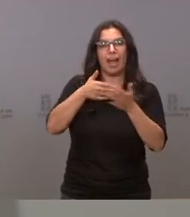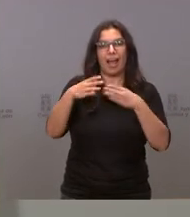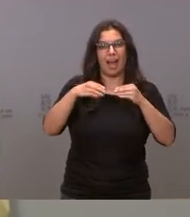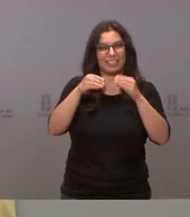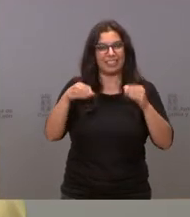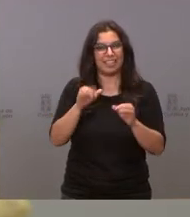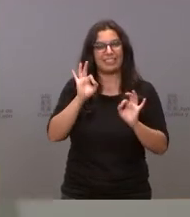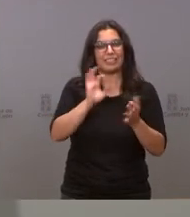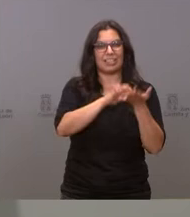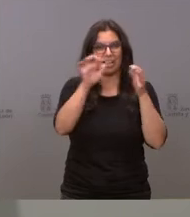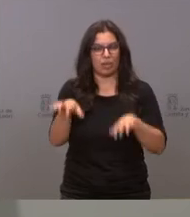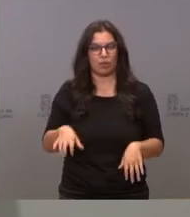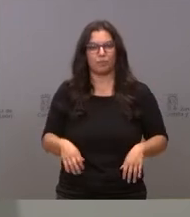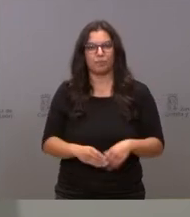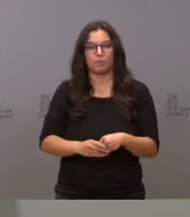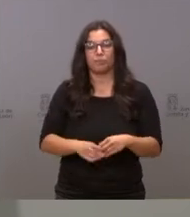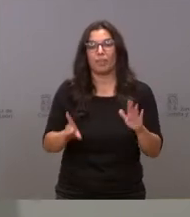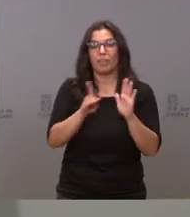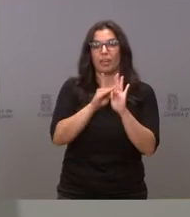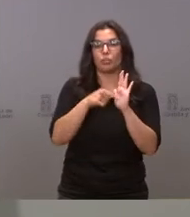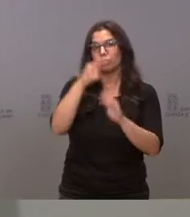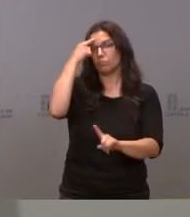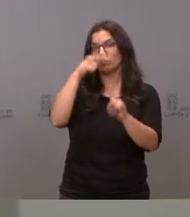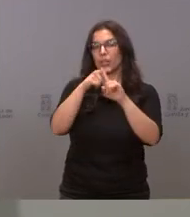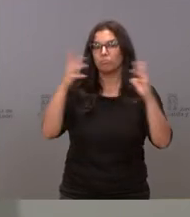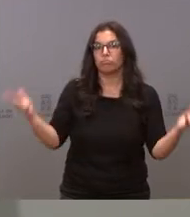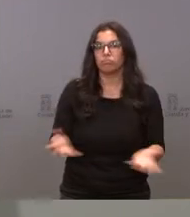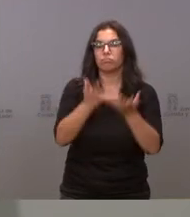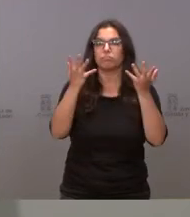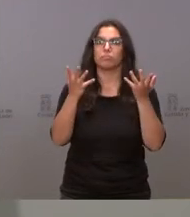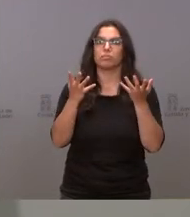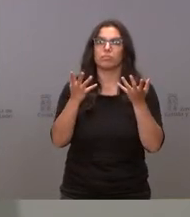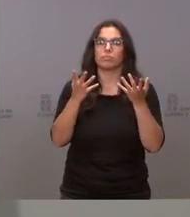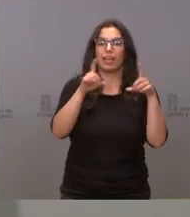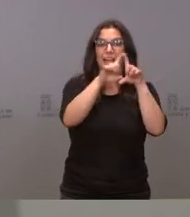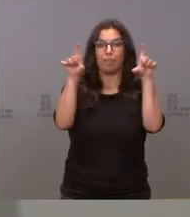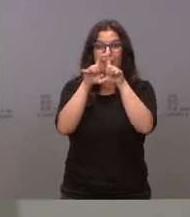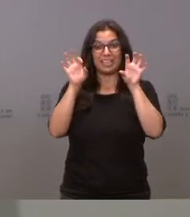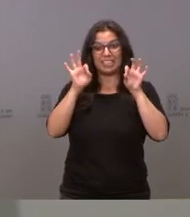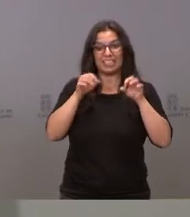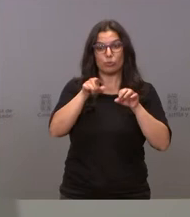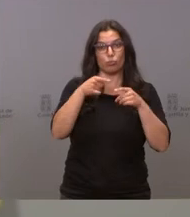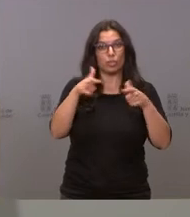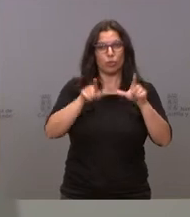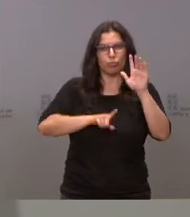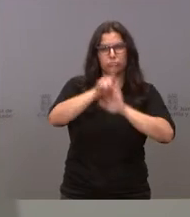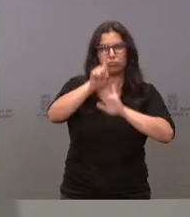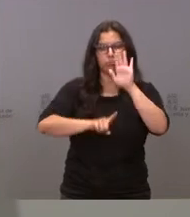Castilla y León, decreto que busca favorecer la dimensión empresarial del sector, un sector